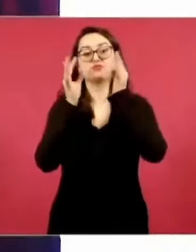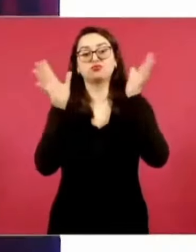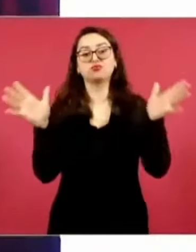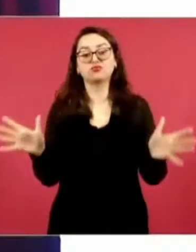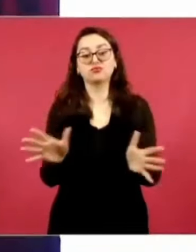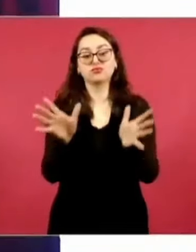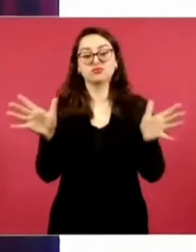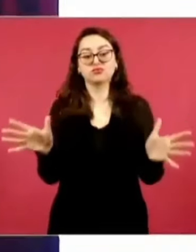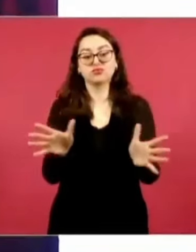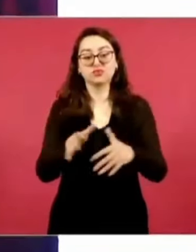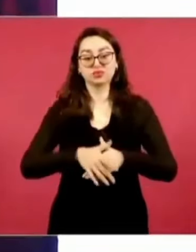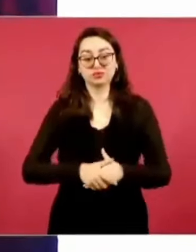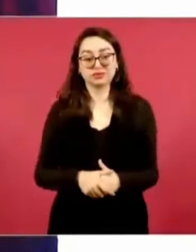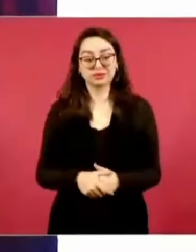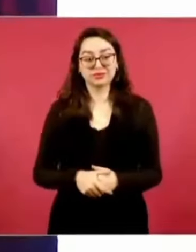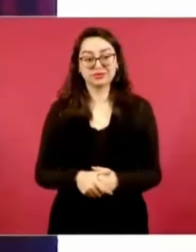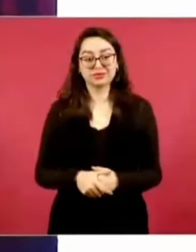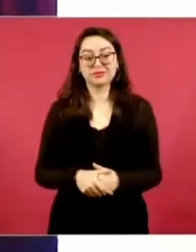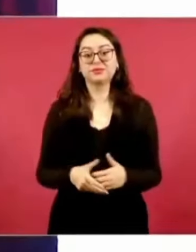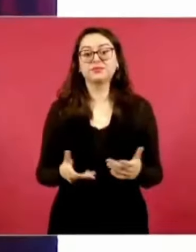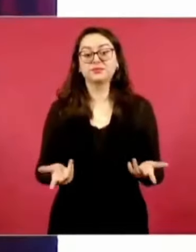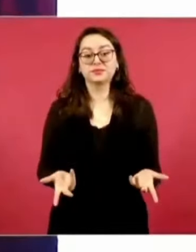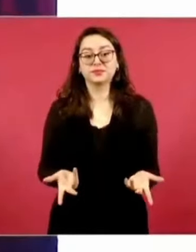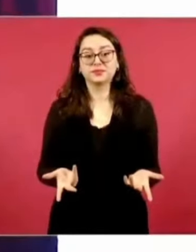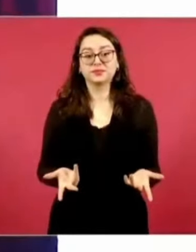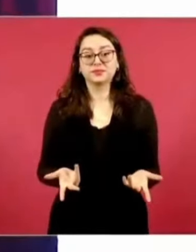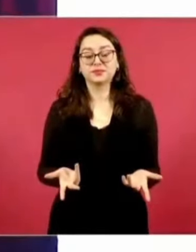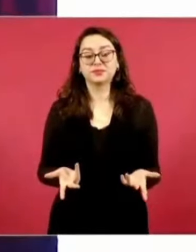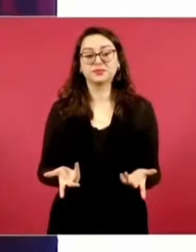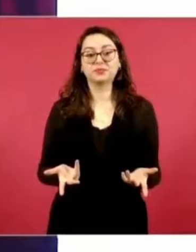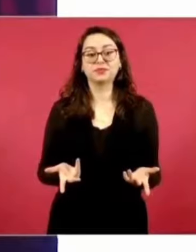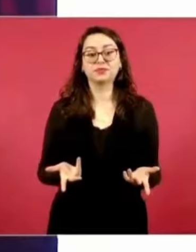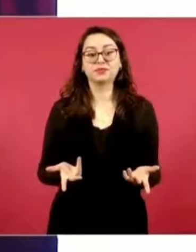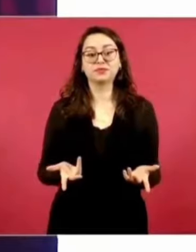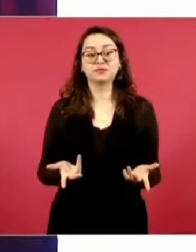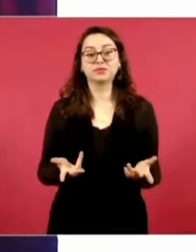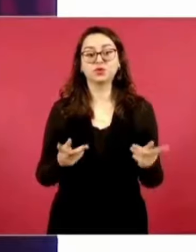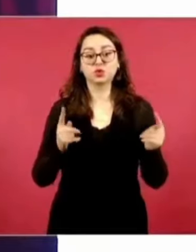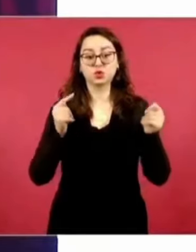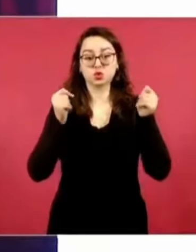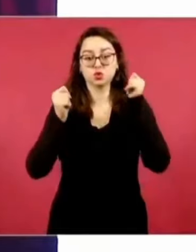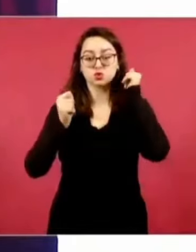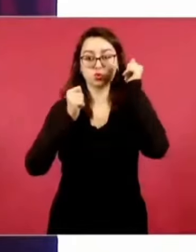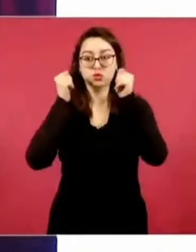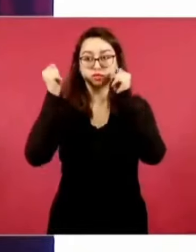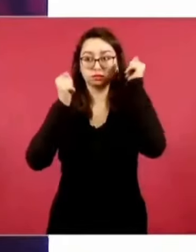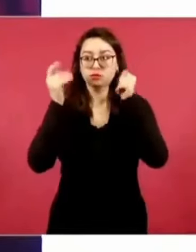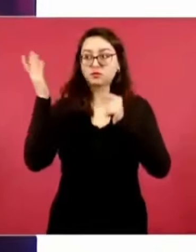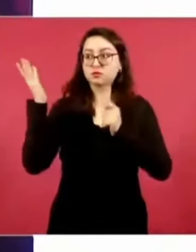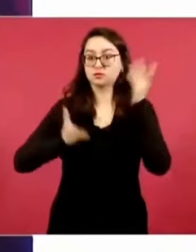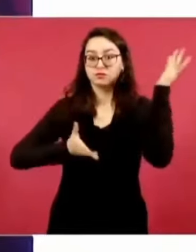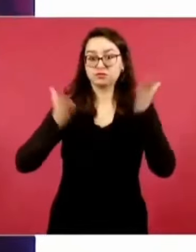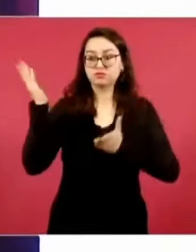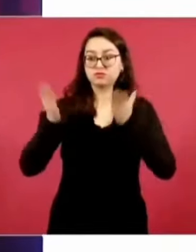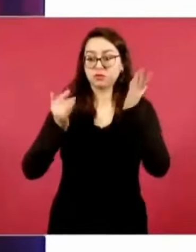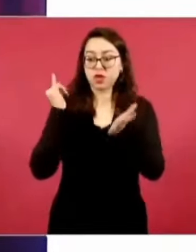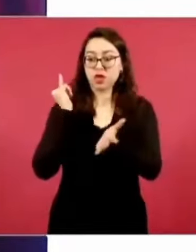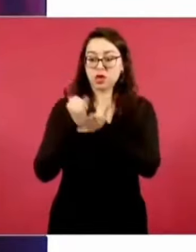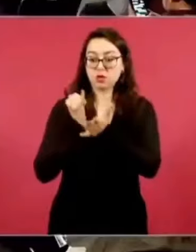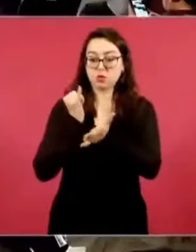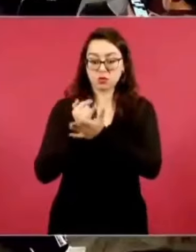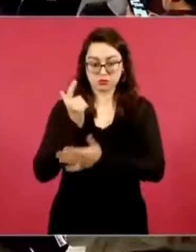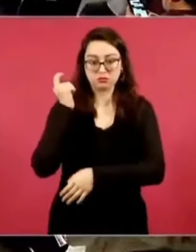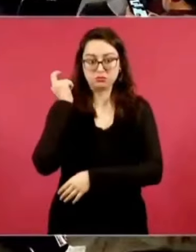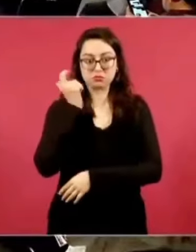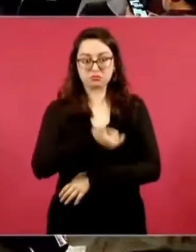un impuesto para promover el turismo. Todo ese dinero se iba